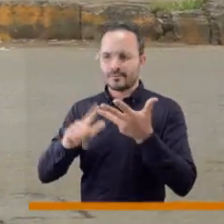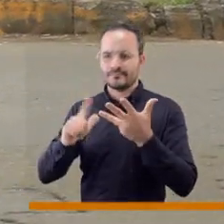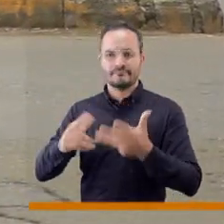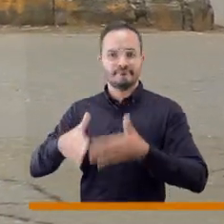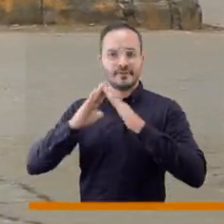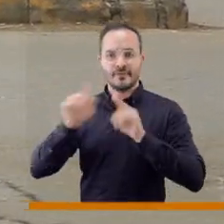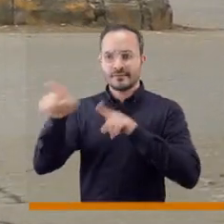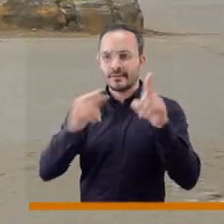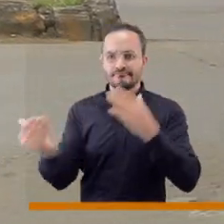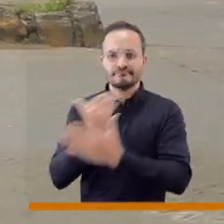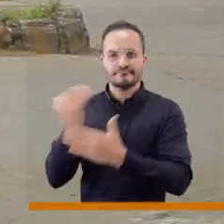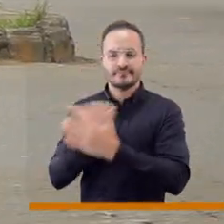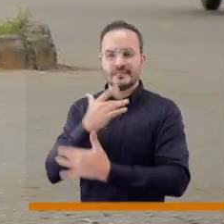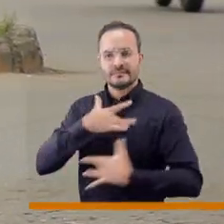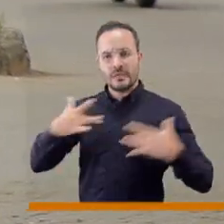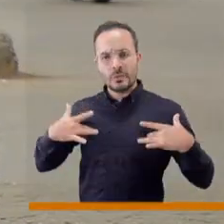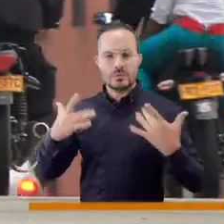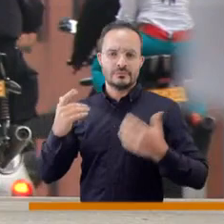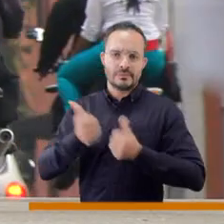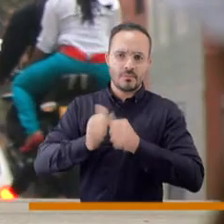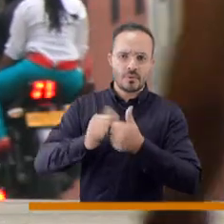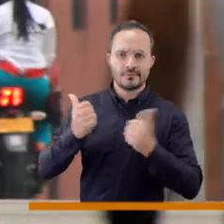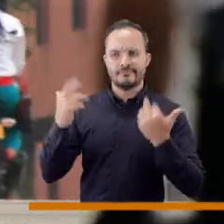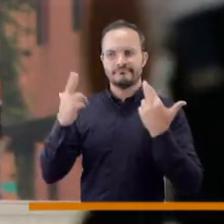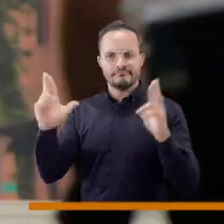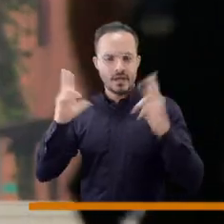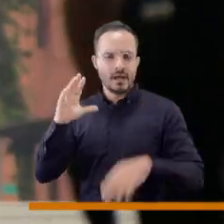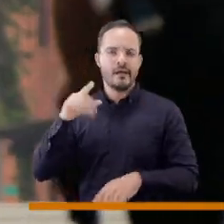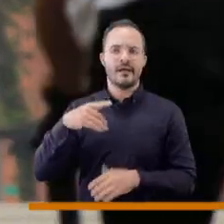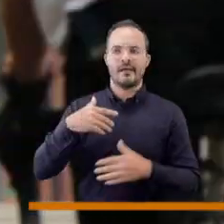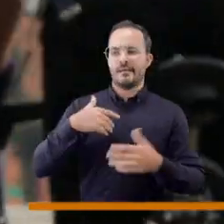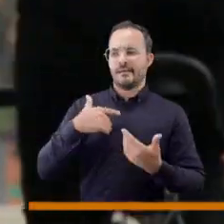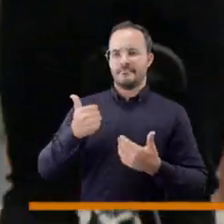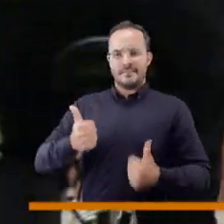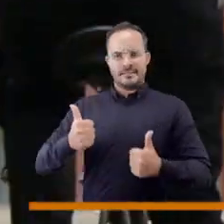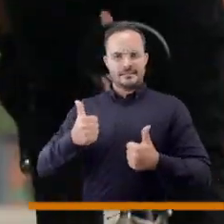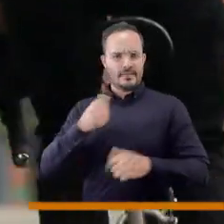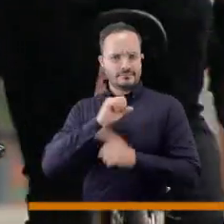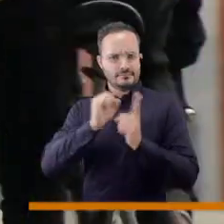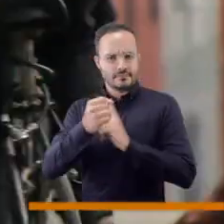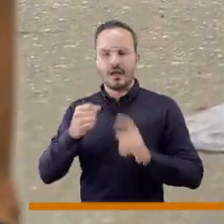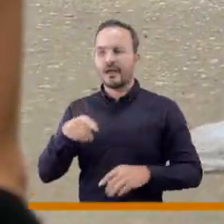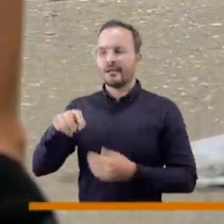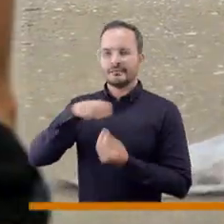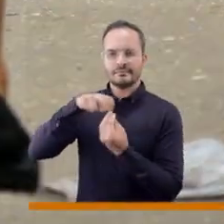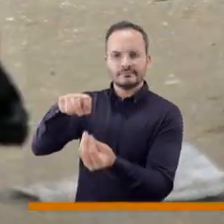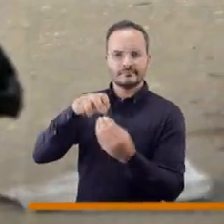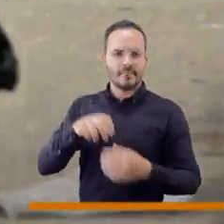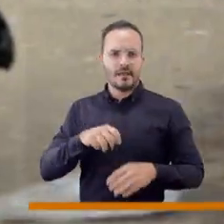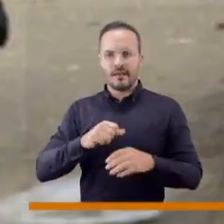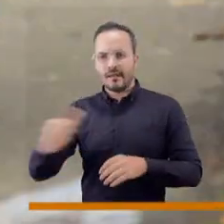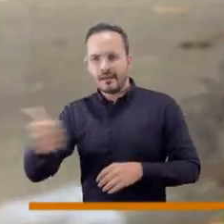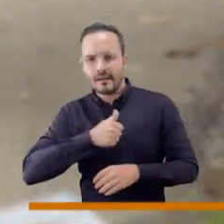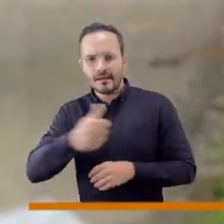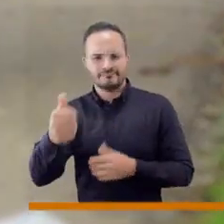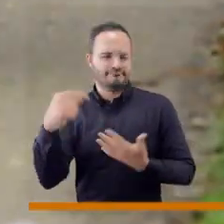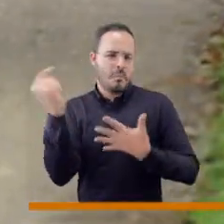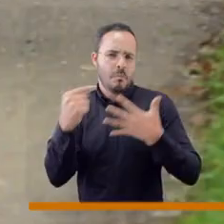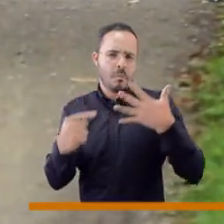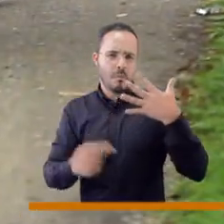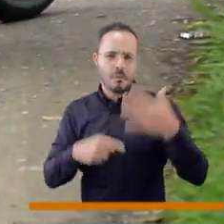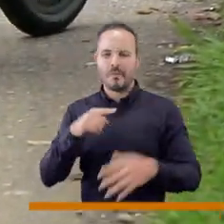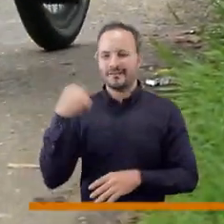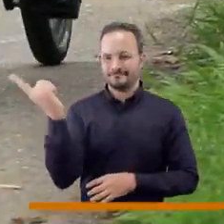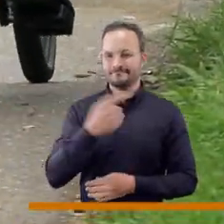vivienda, salud, deporte y recreación, bienestar laboral, bienestar social, tránsito y transporte, entre otros